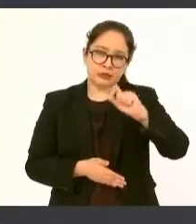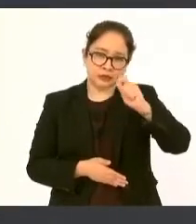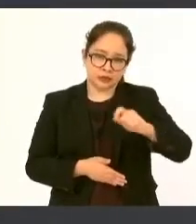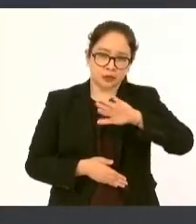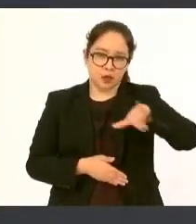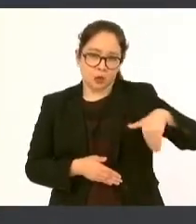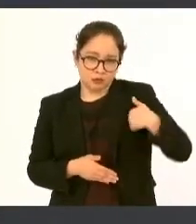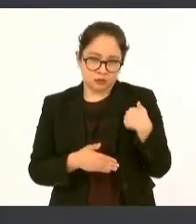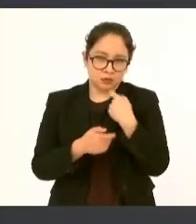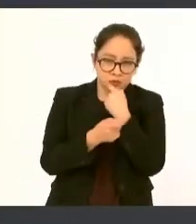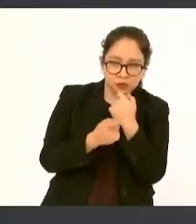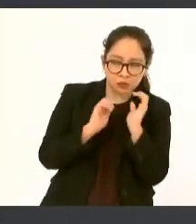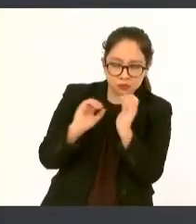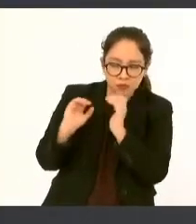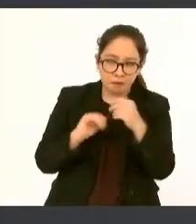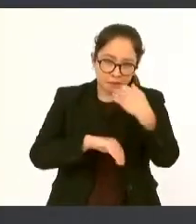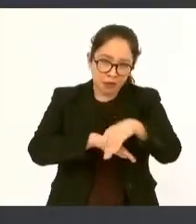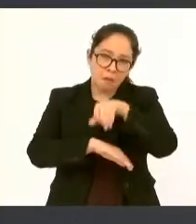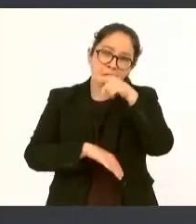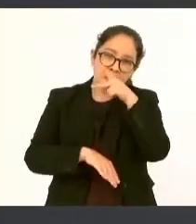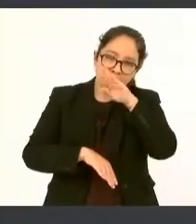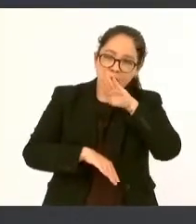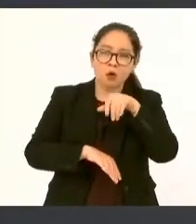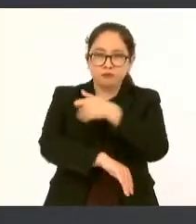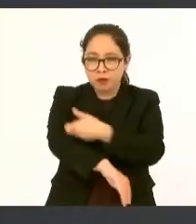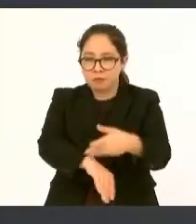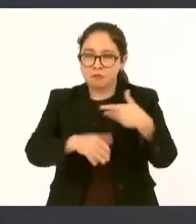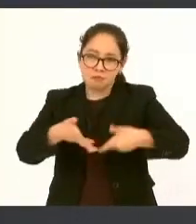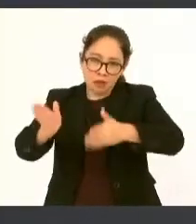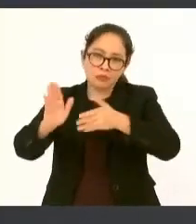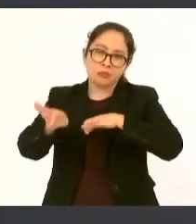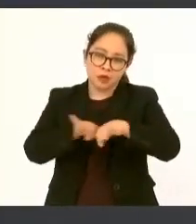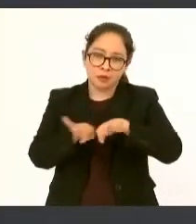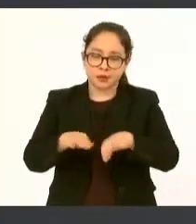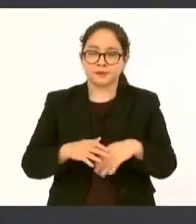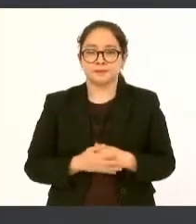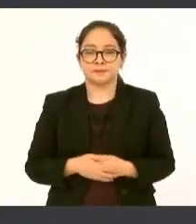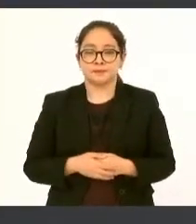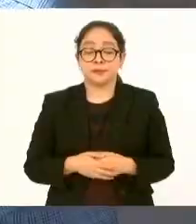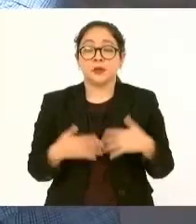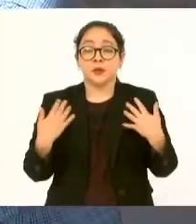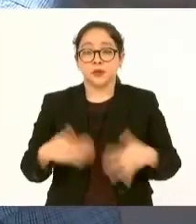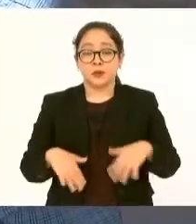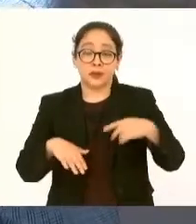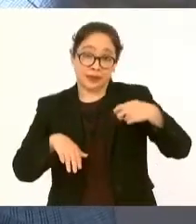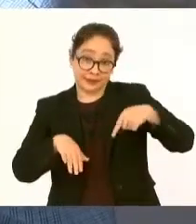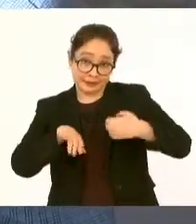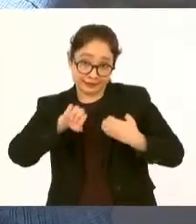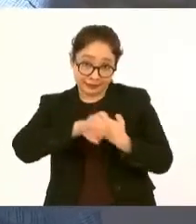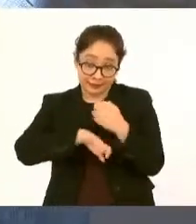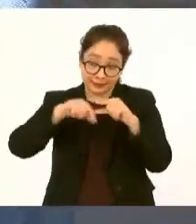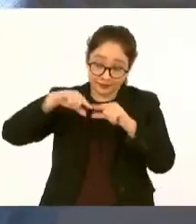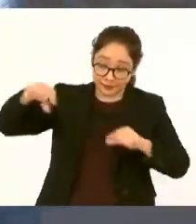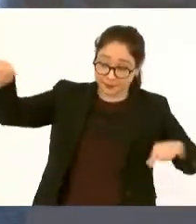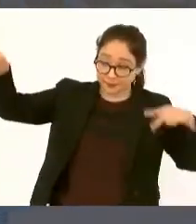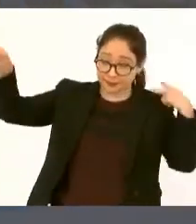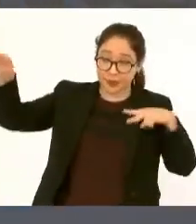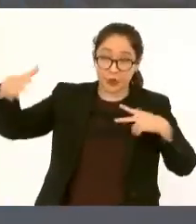es un estado con mucho potencial pesquero desde hace siglos